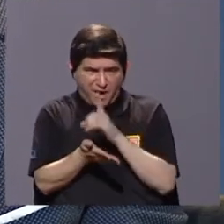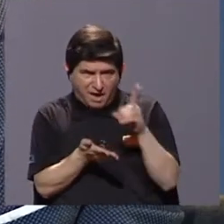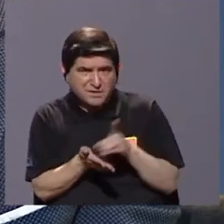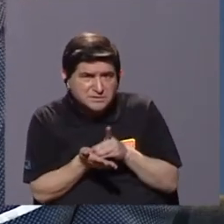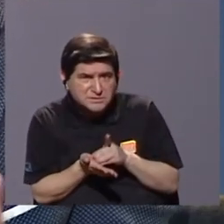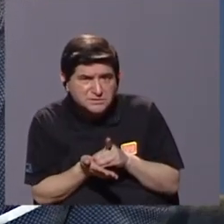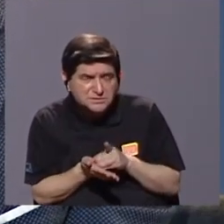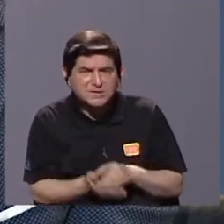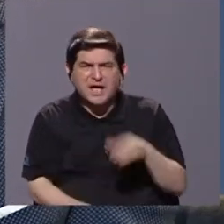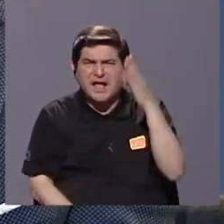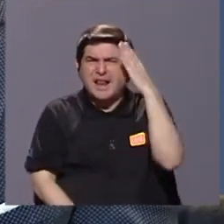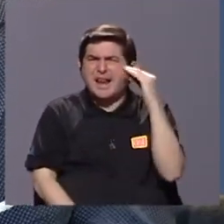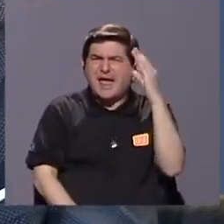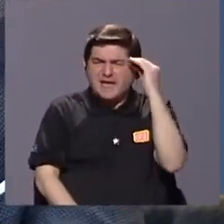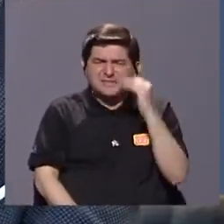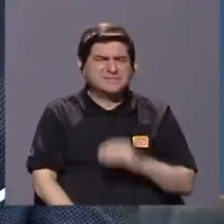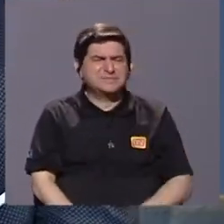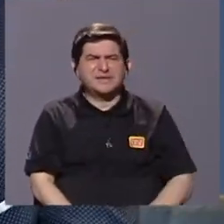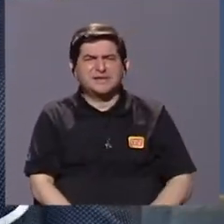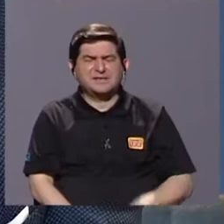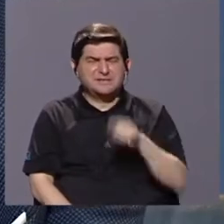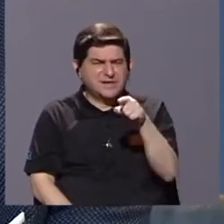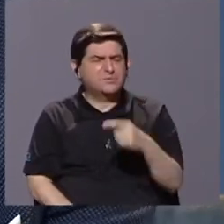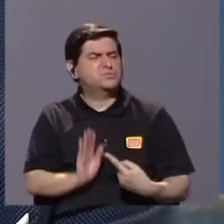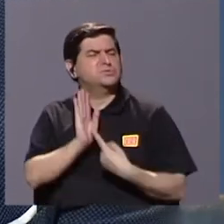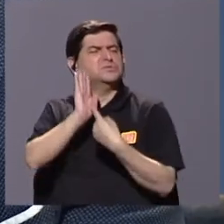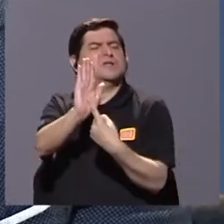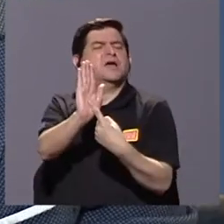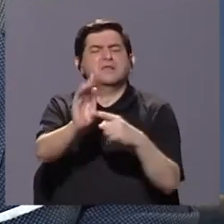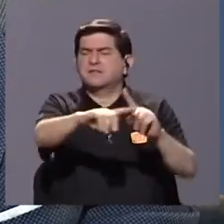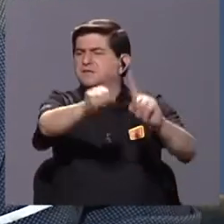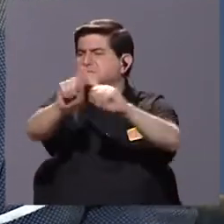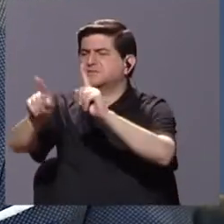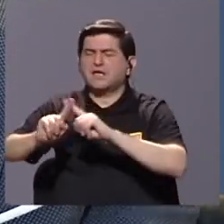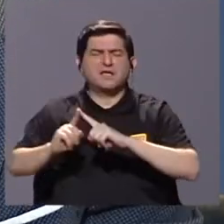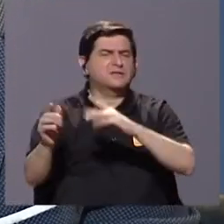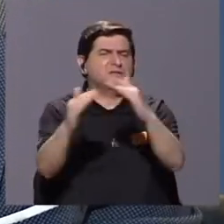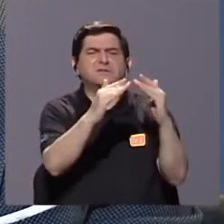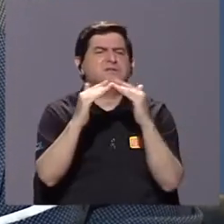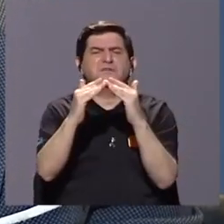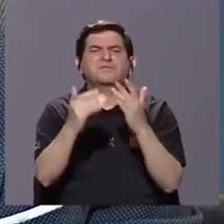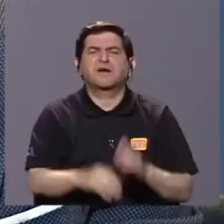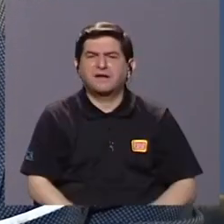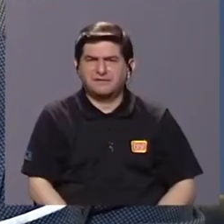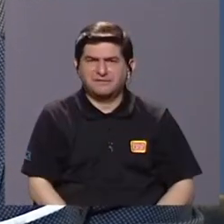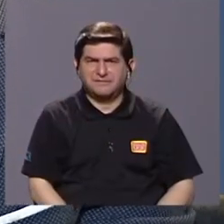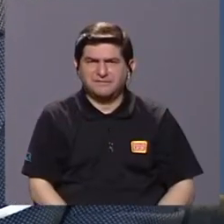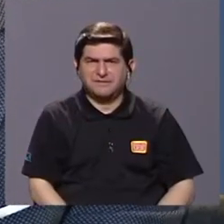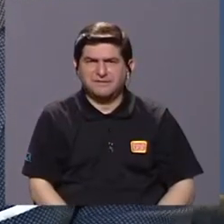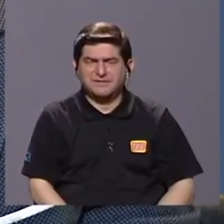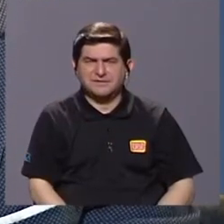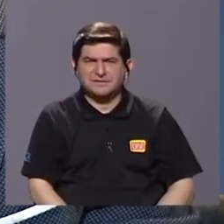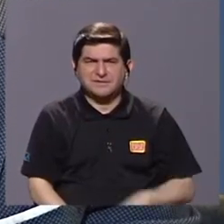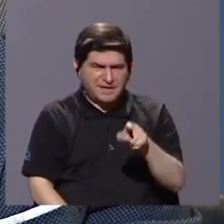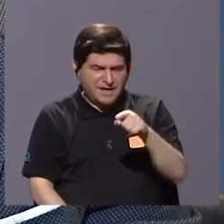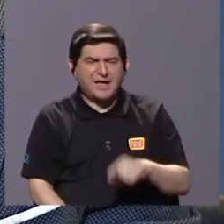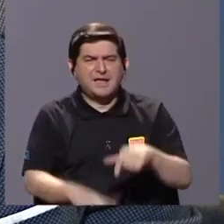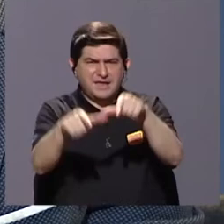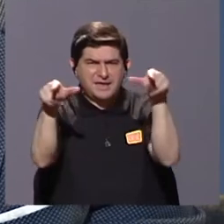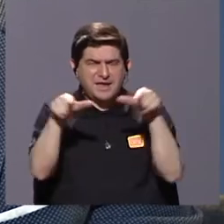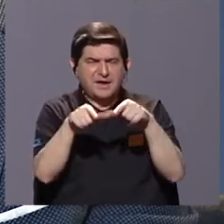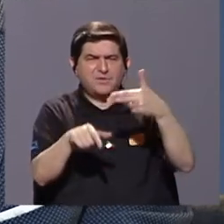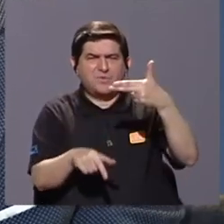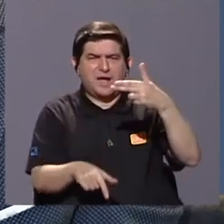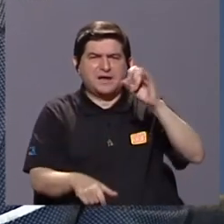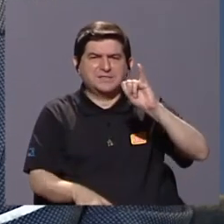De esa experiencia, de esa convivencia, cuando ustedes lo presentaron a las diferentes comunidades de Cabeca en Chiripo,